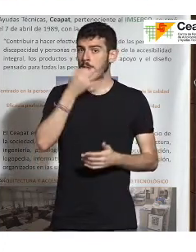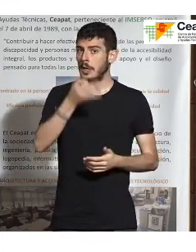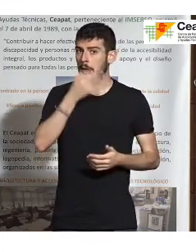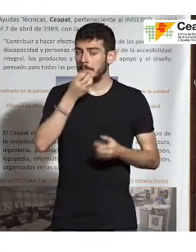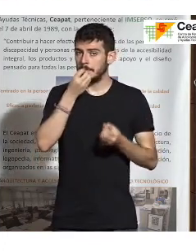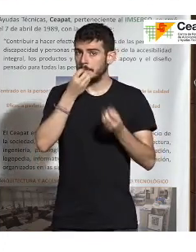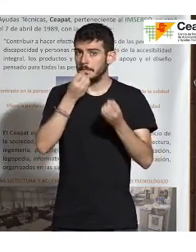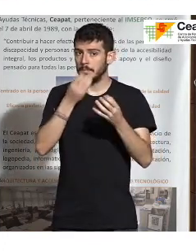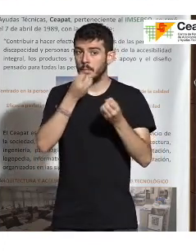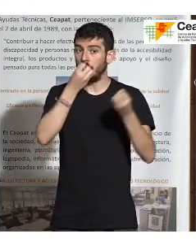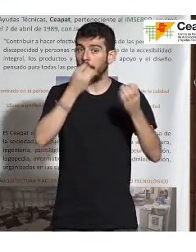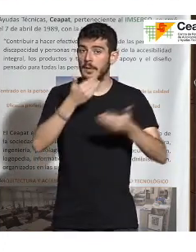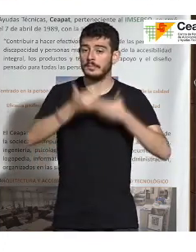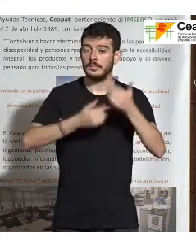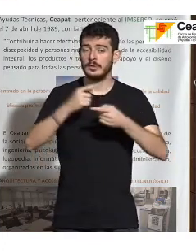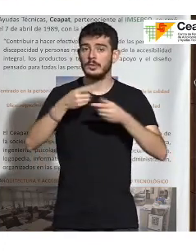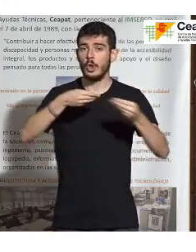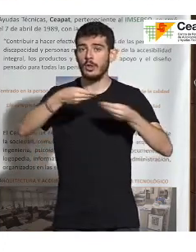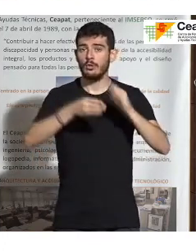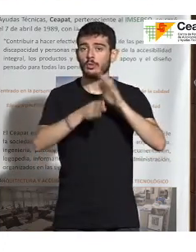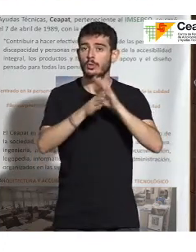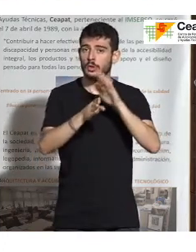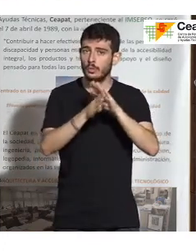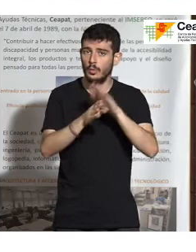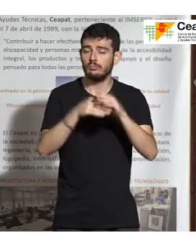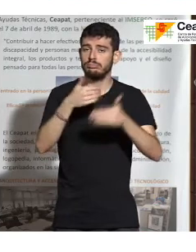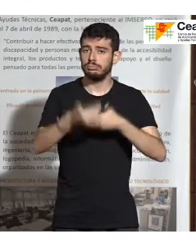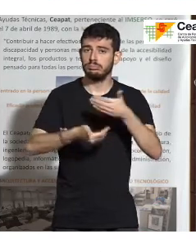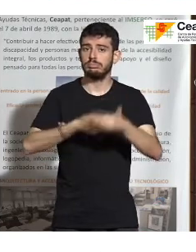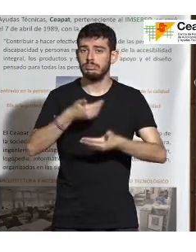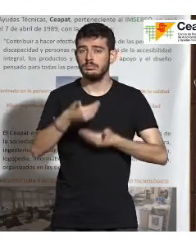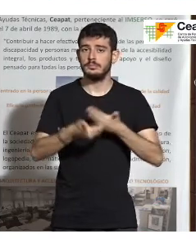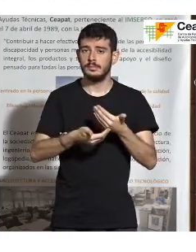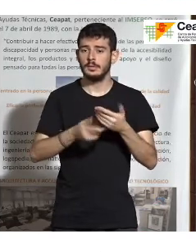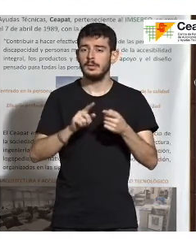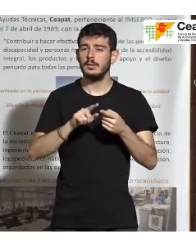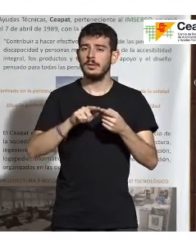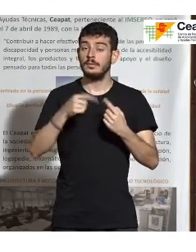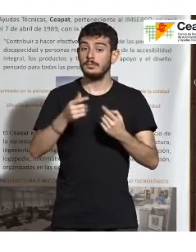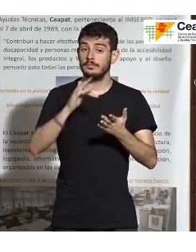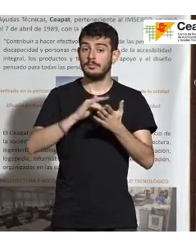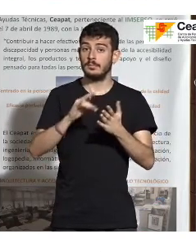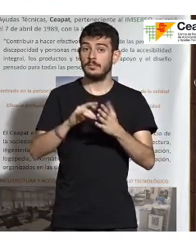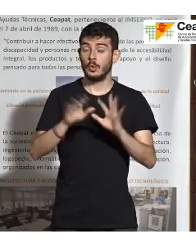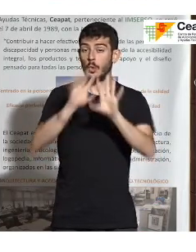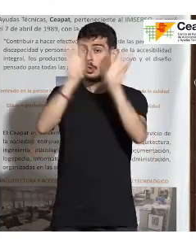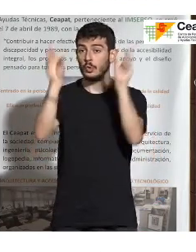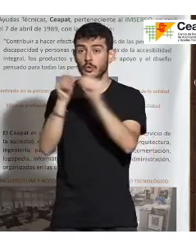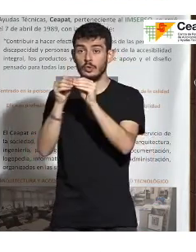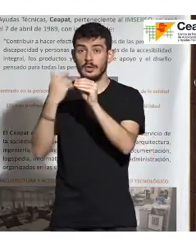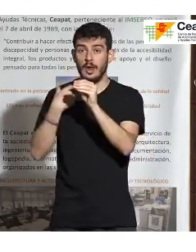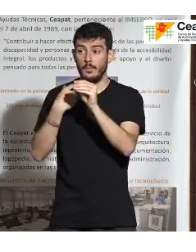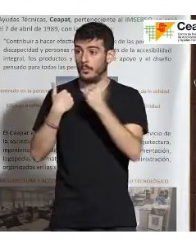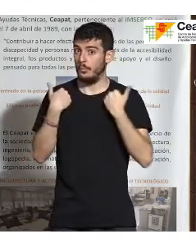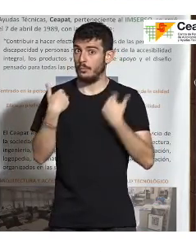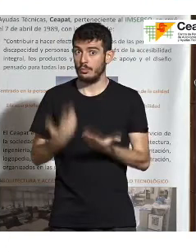bueno, continúa la negociación, continúa la negociación. Y, bueno, otra conclusión a la que llamamos pronto es que